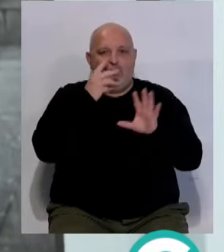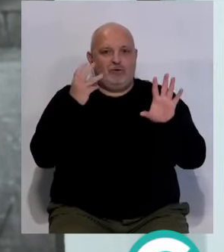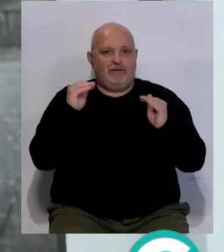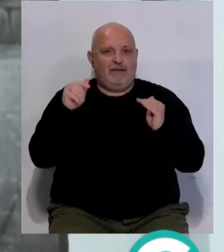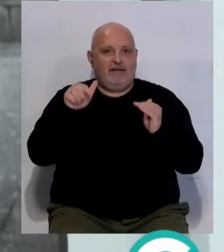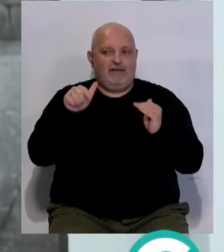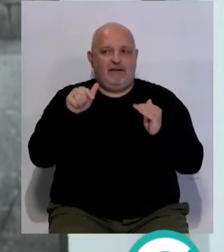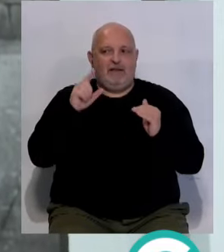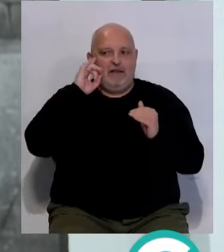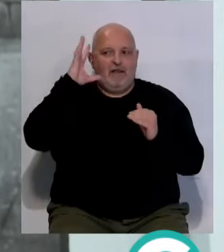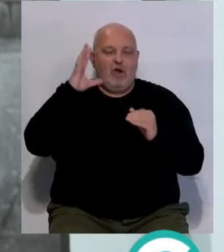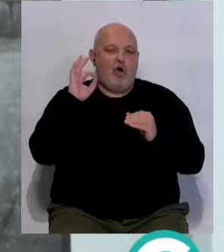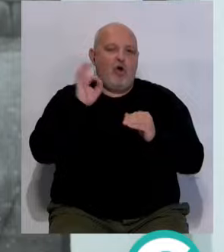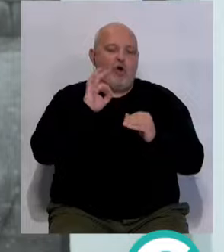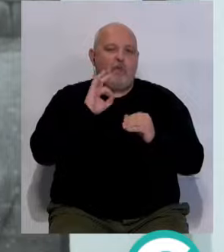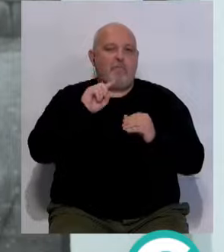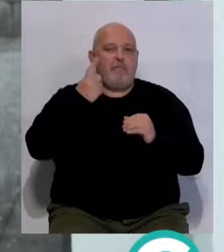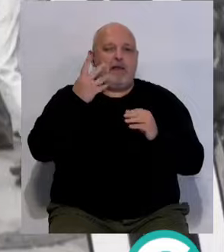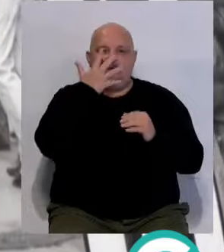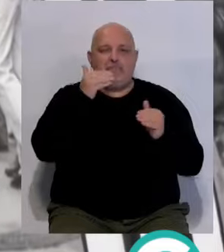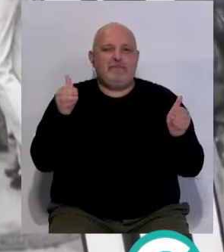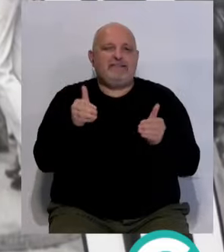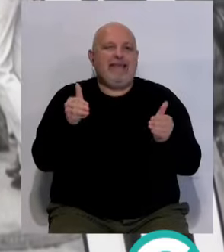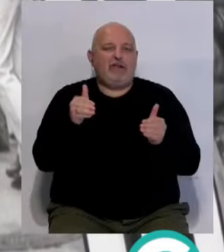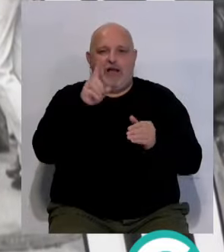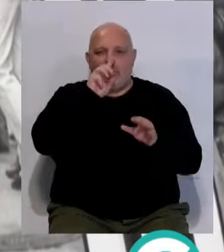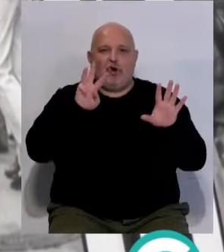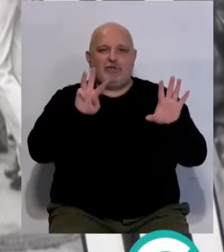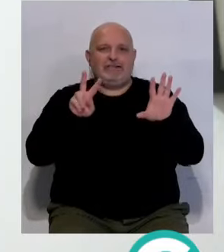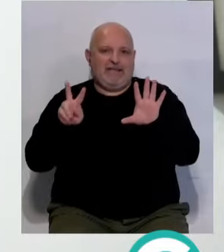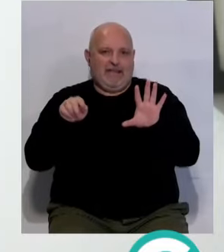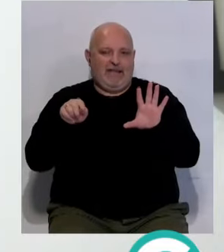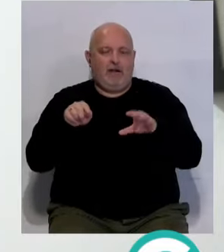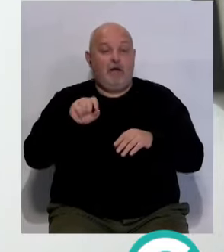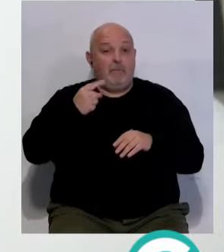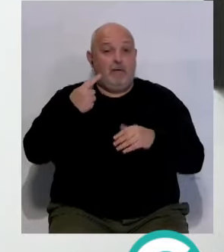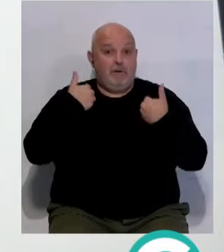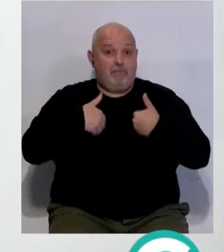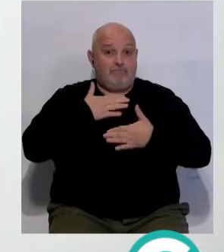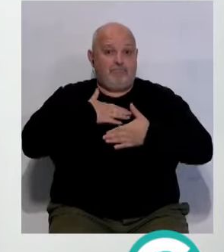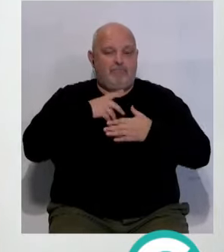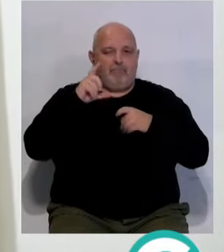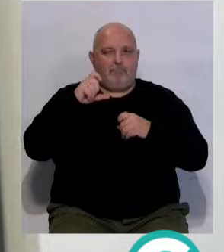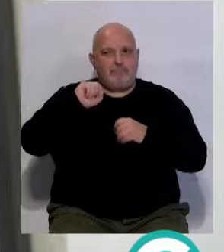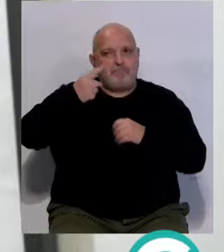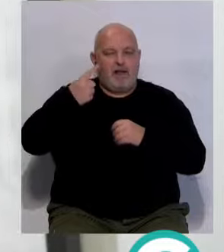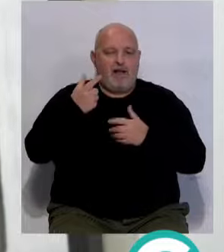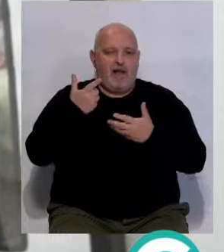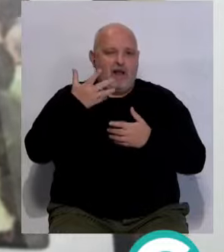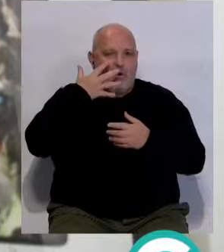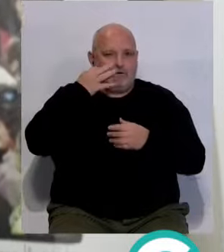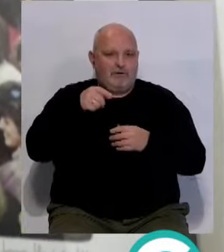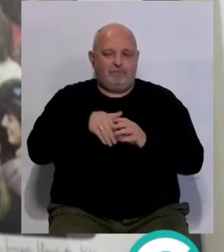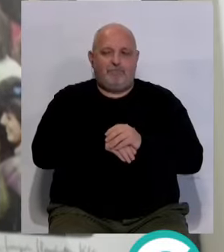es el invento o el primer carnaval chiquito en el 87, que para mí personalmente es el carnaval más auténtico.